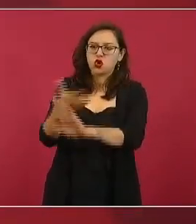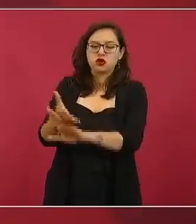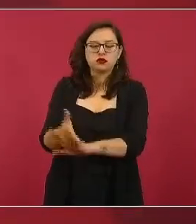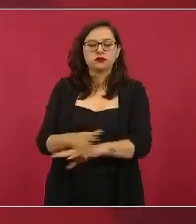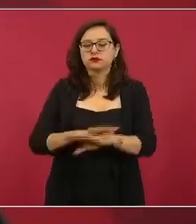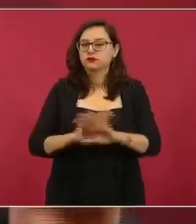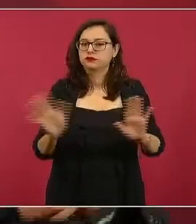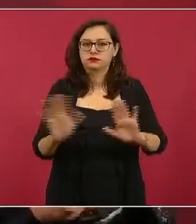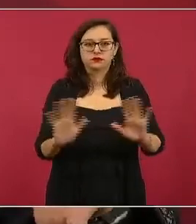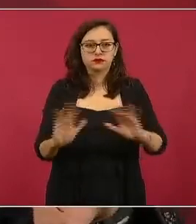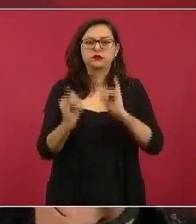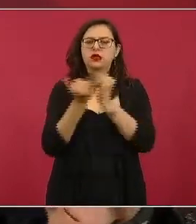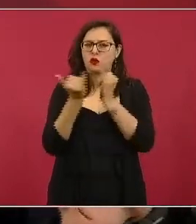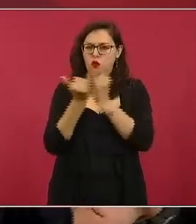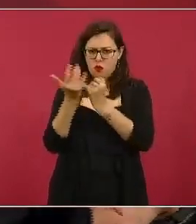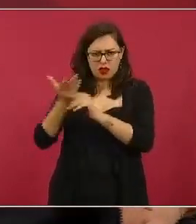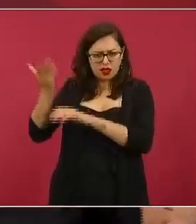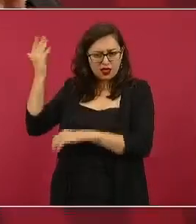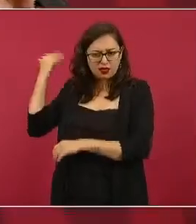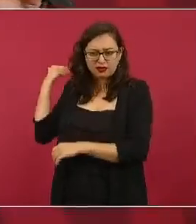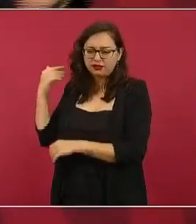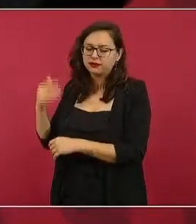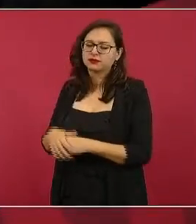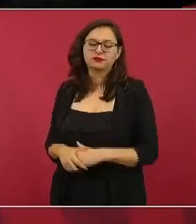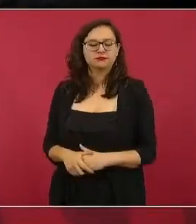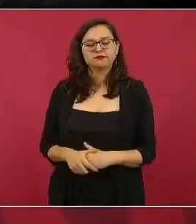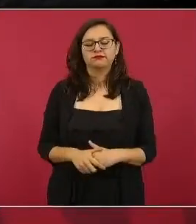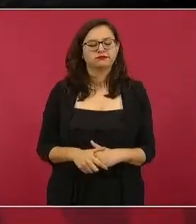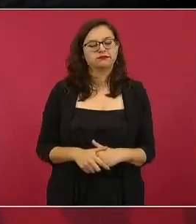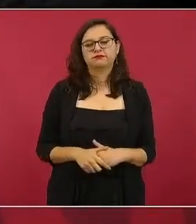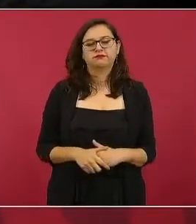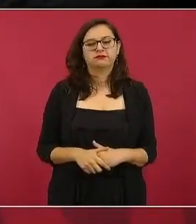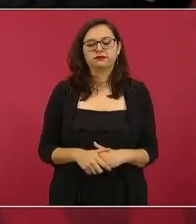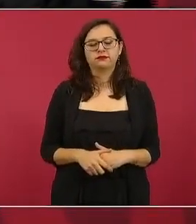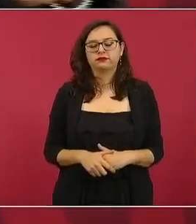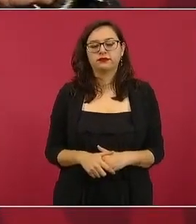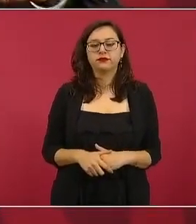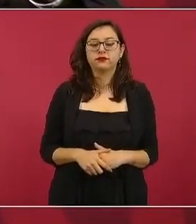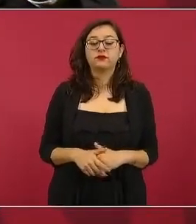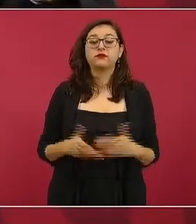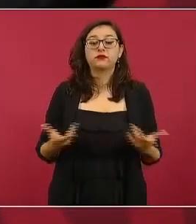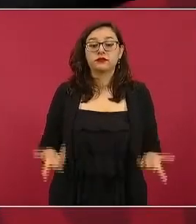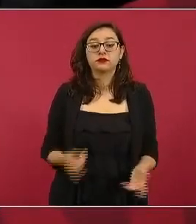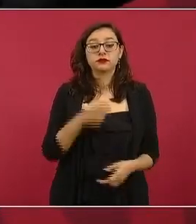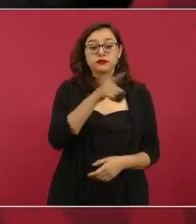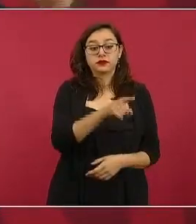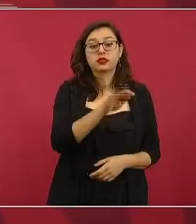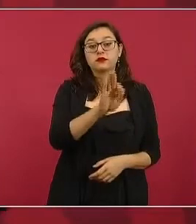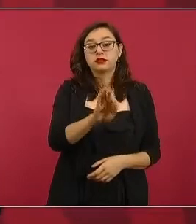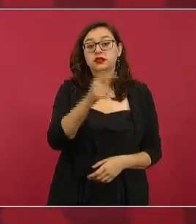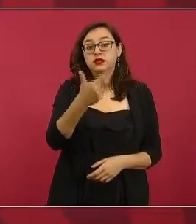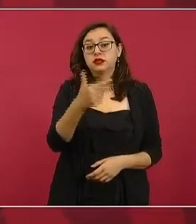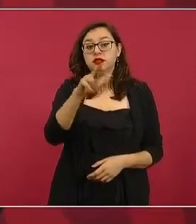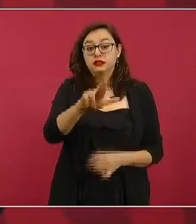se garantiza la autonomía de la fiscalía